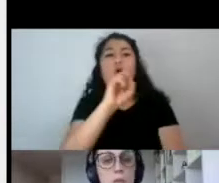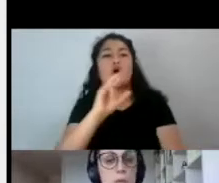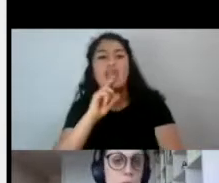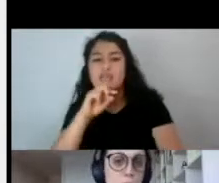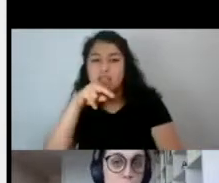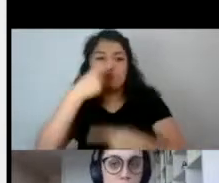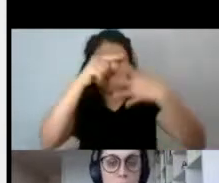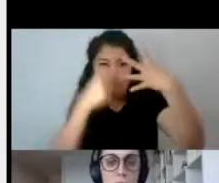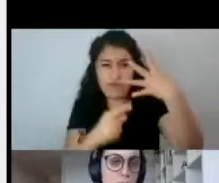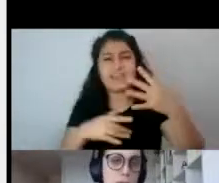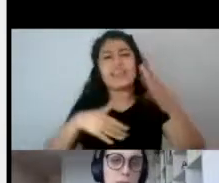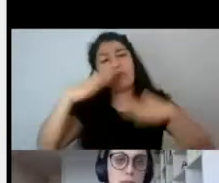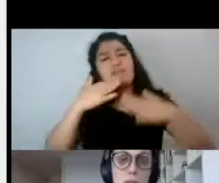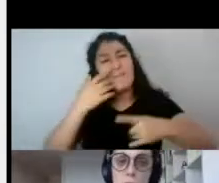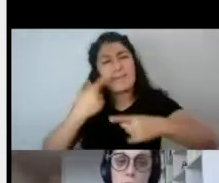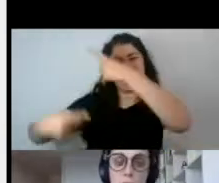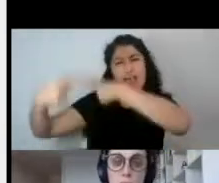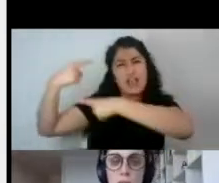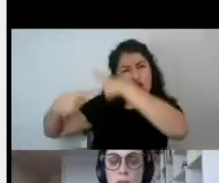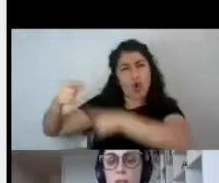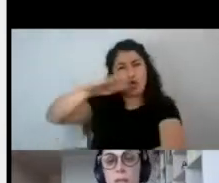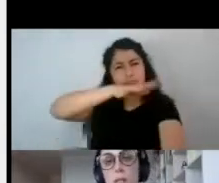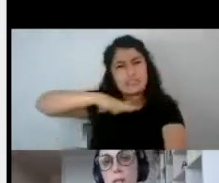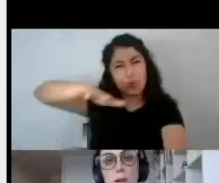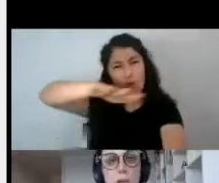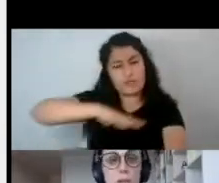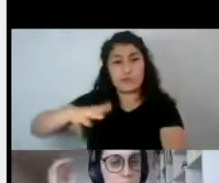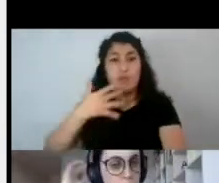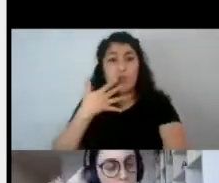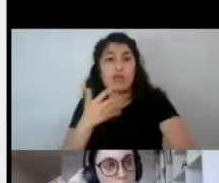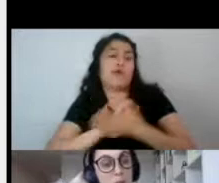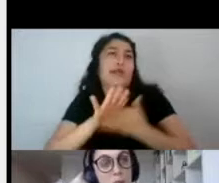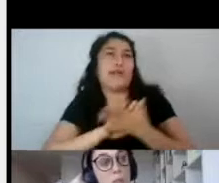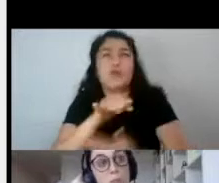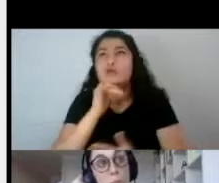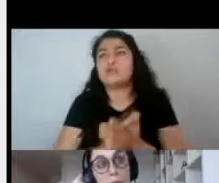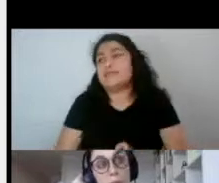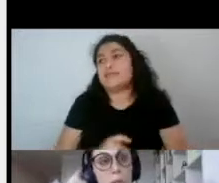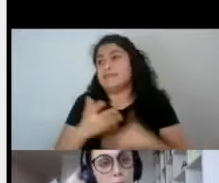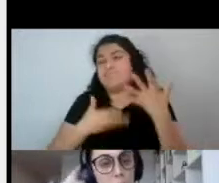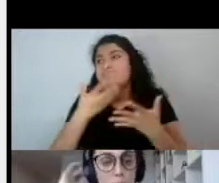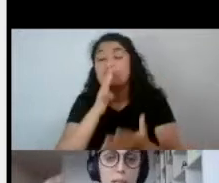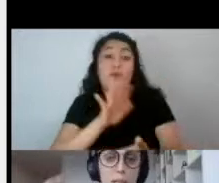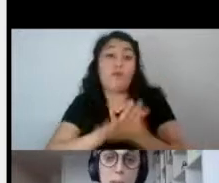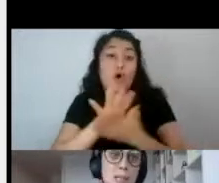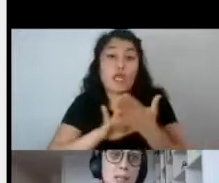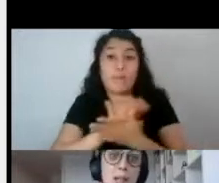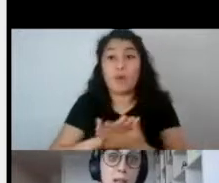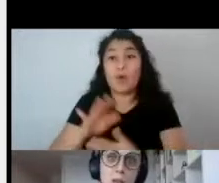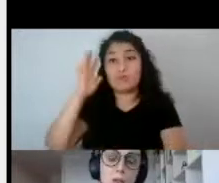contexto histórico. Diferentes son los imaginarios que estaban, no sé, estoy pensando, por ejemplo, en imaginarios